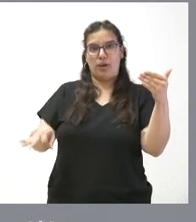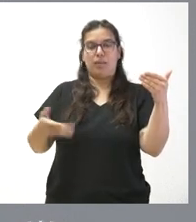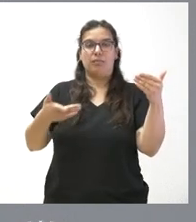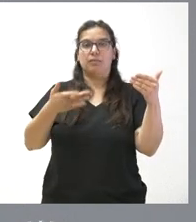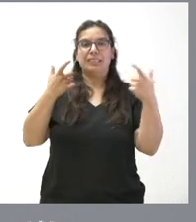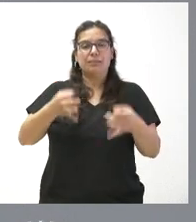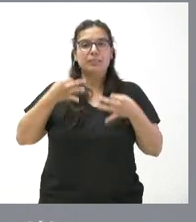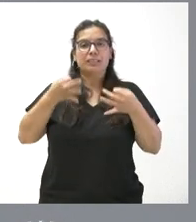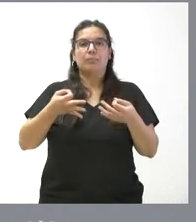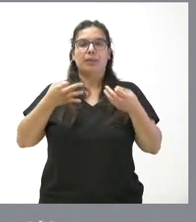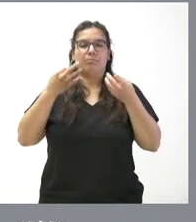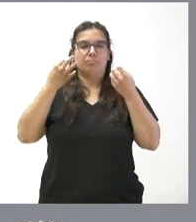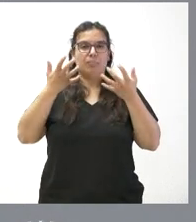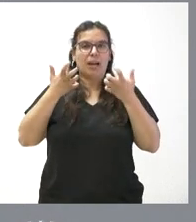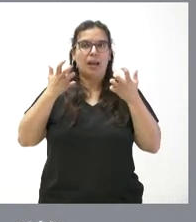Castilla y León.